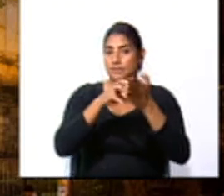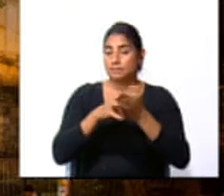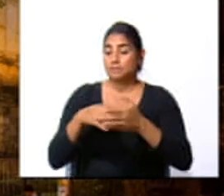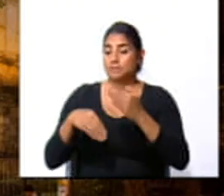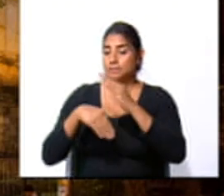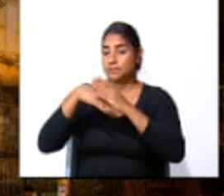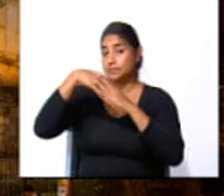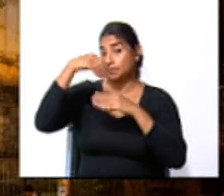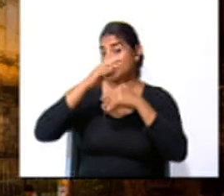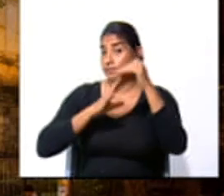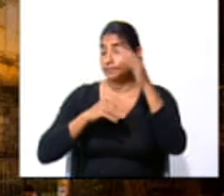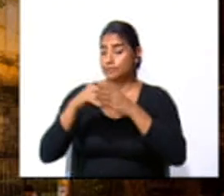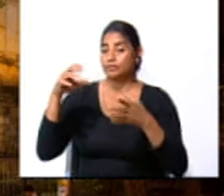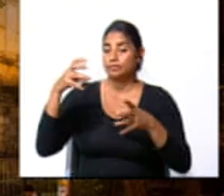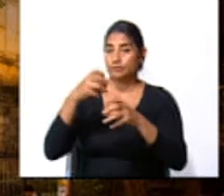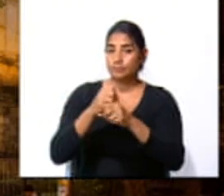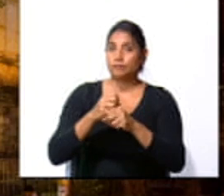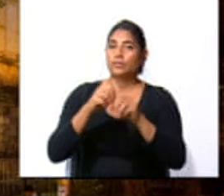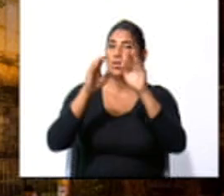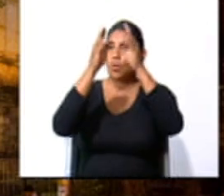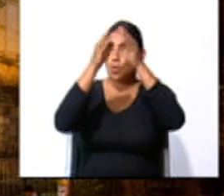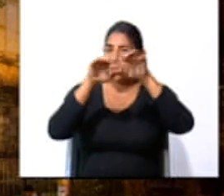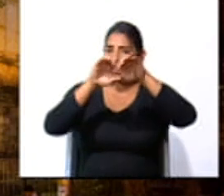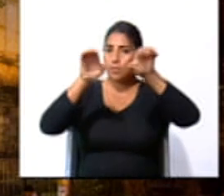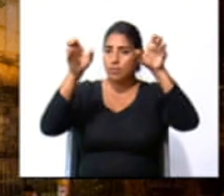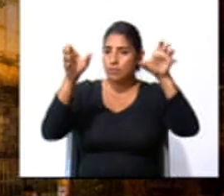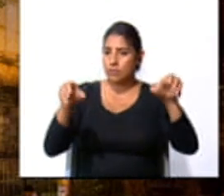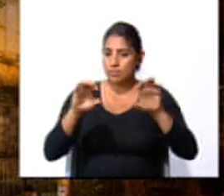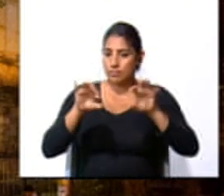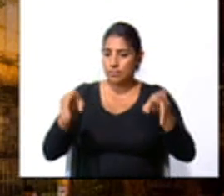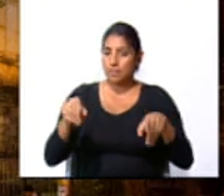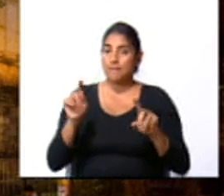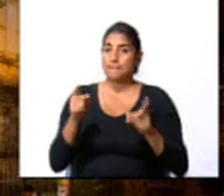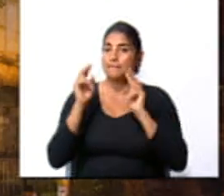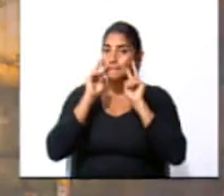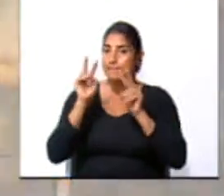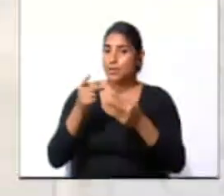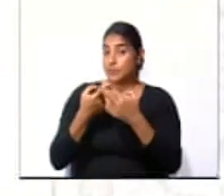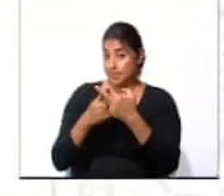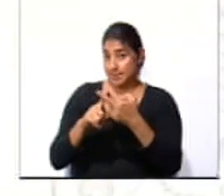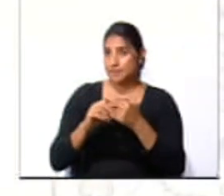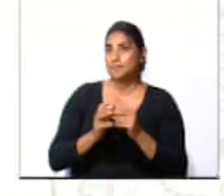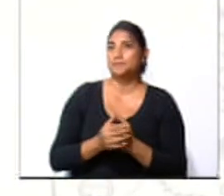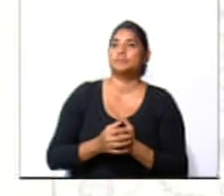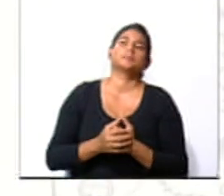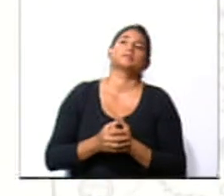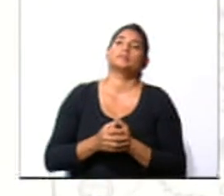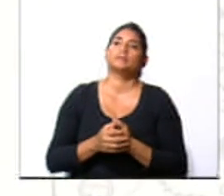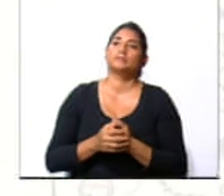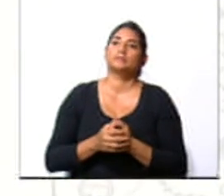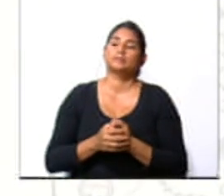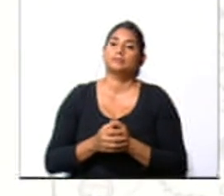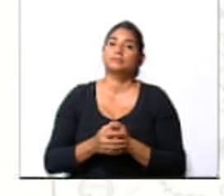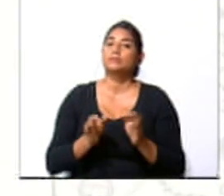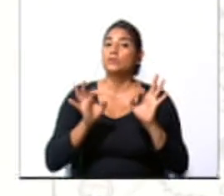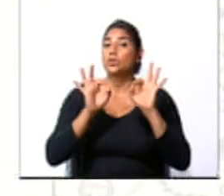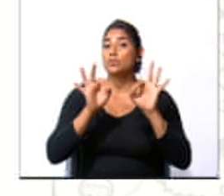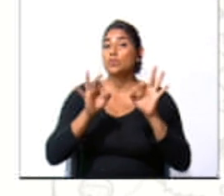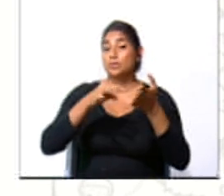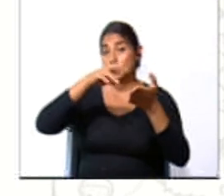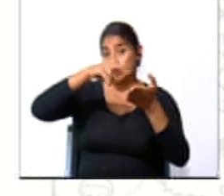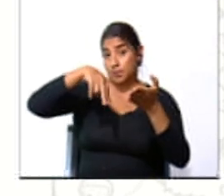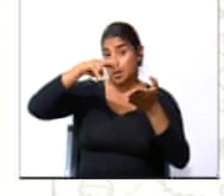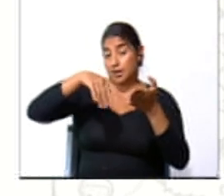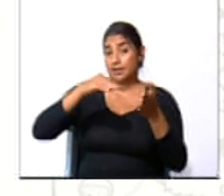construir un esquema en primera instancia. Así que, vamos a comenzar. Muy bien, voy a leerles el texto.